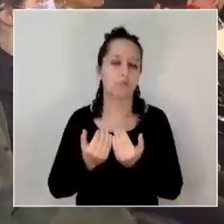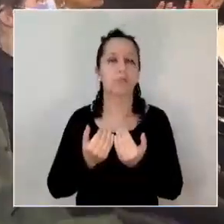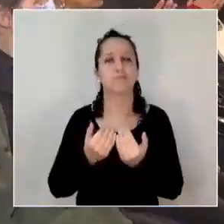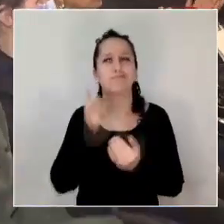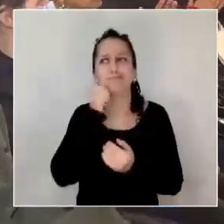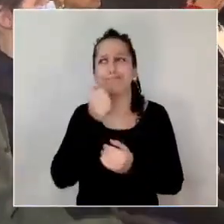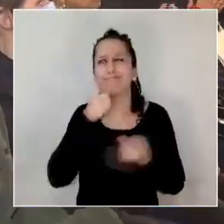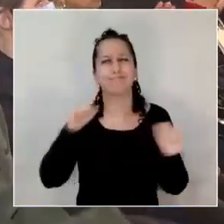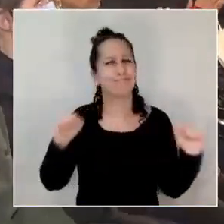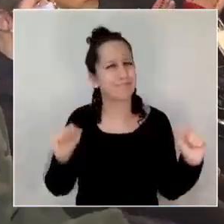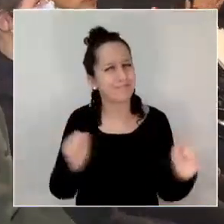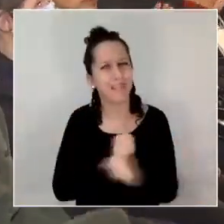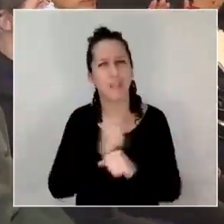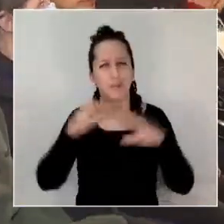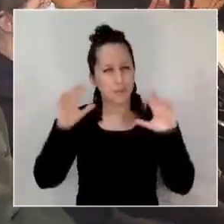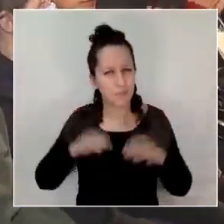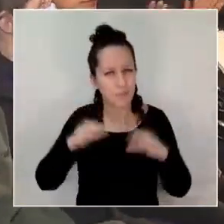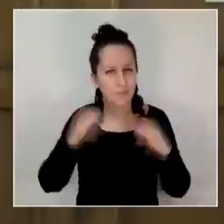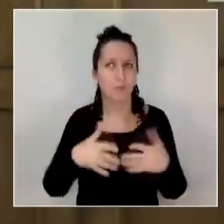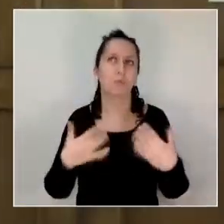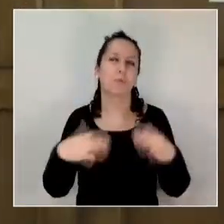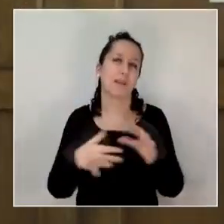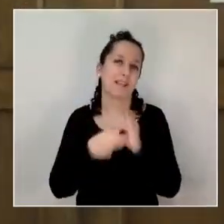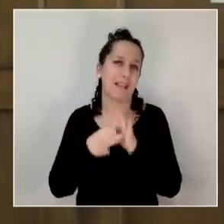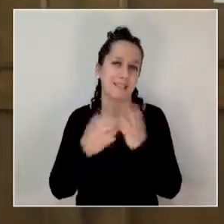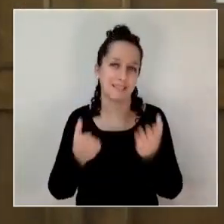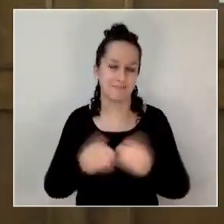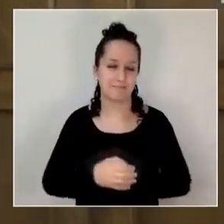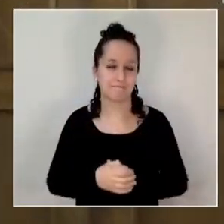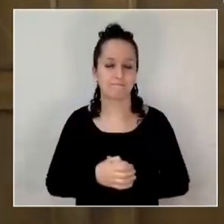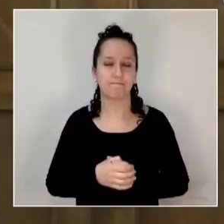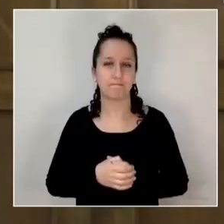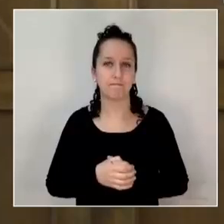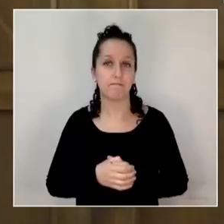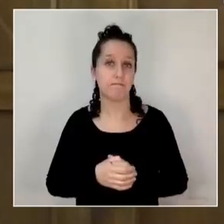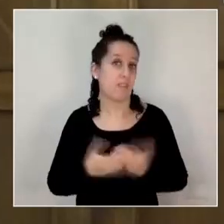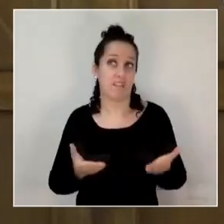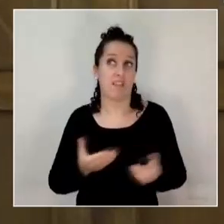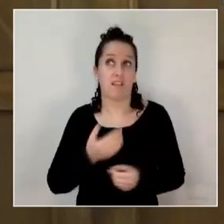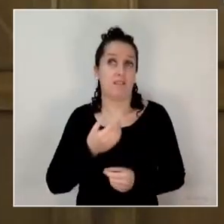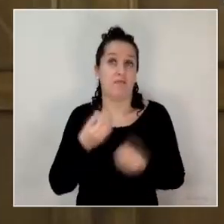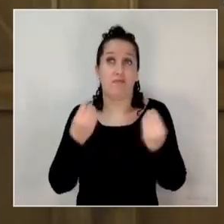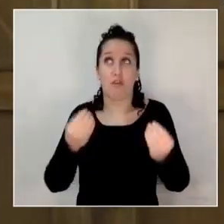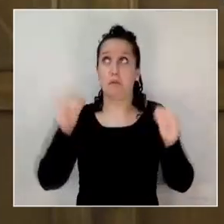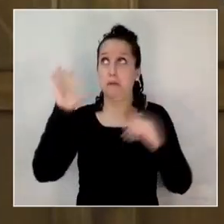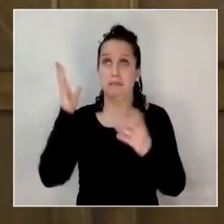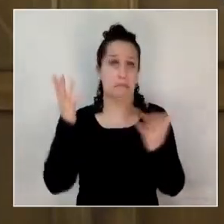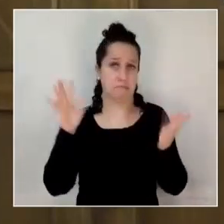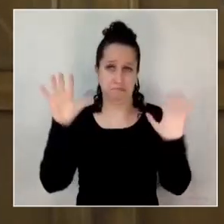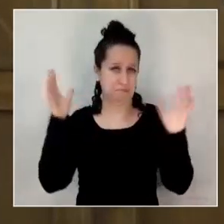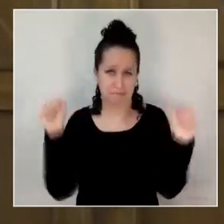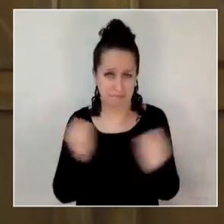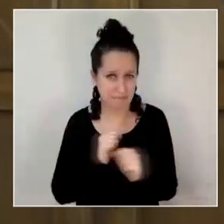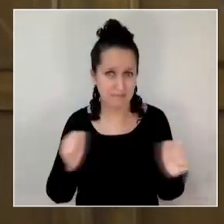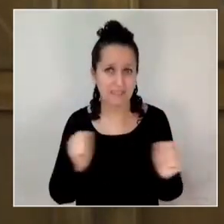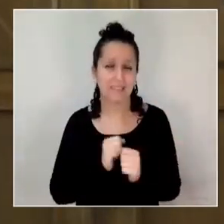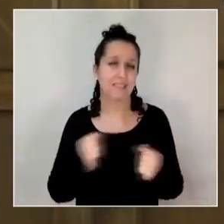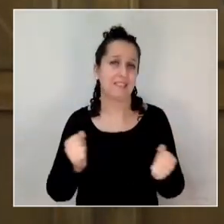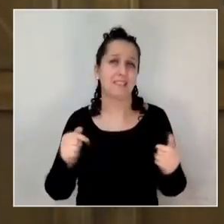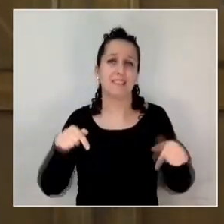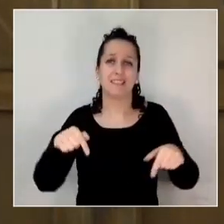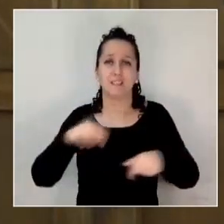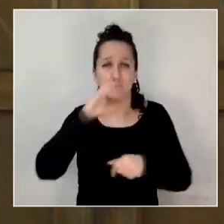días de frío y lluvia. Efectivamente no son momentos buenos en materia de clima, hay mucho frío, Concepción